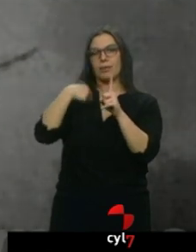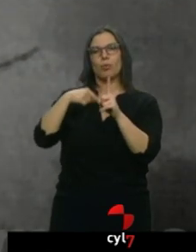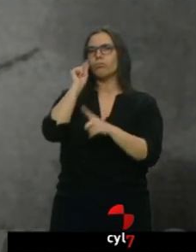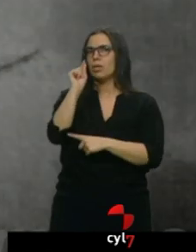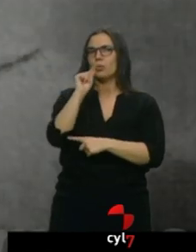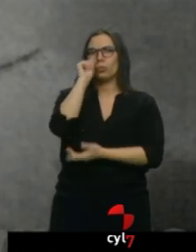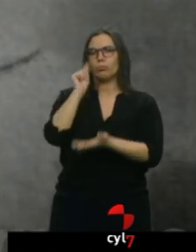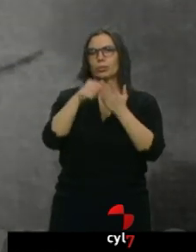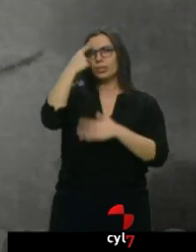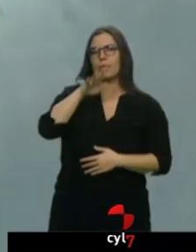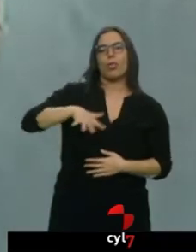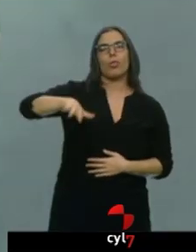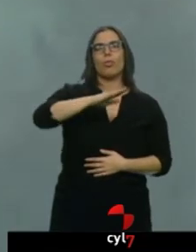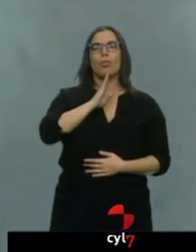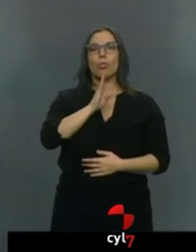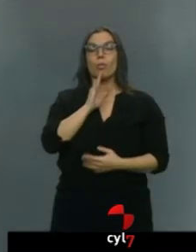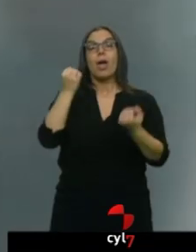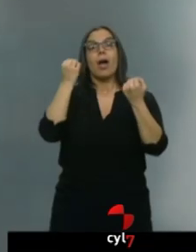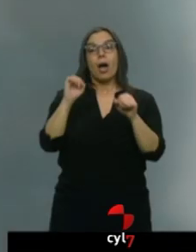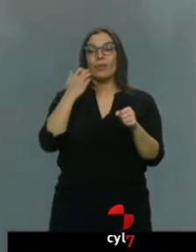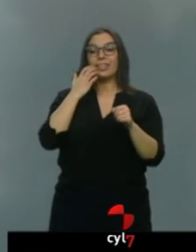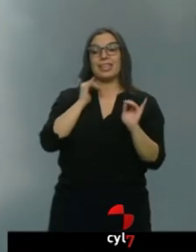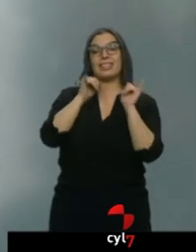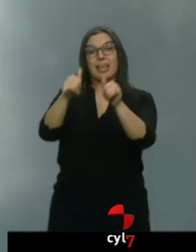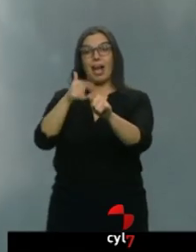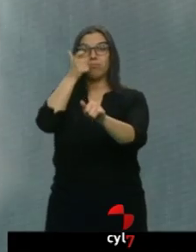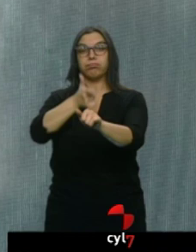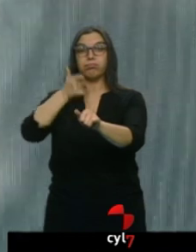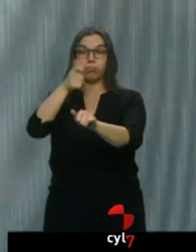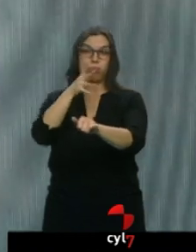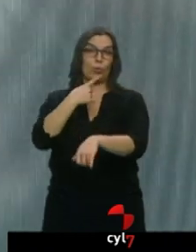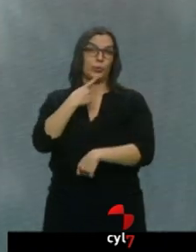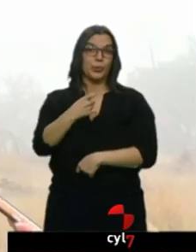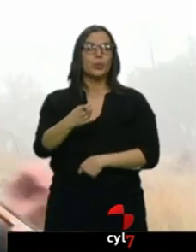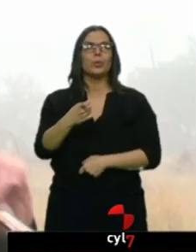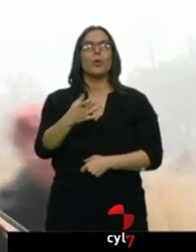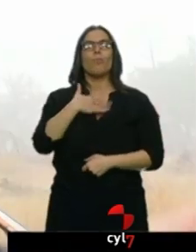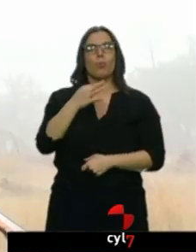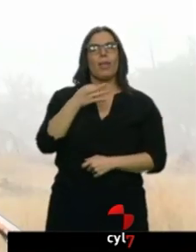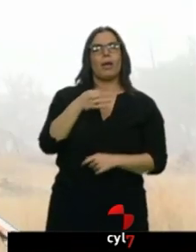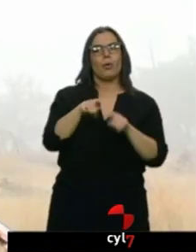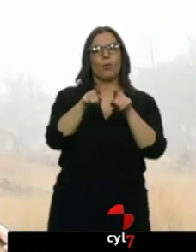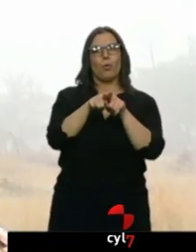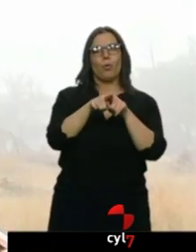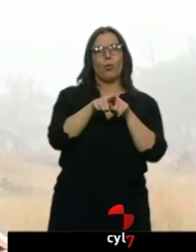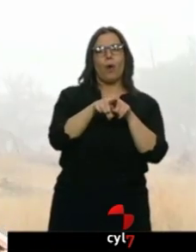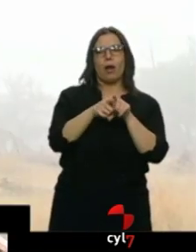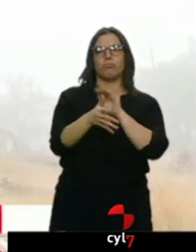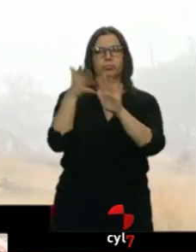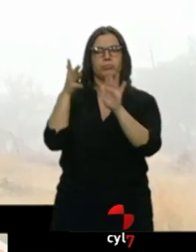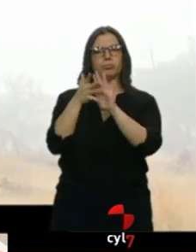acceso fuese complicado, ofrecerle ayuda rápida al tener una velocidad de 54 kilómetros por hora. Hasta transportarle medicinas,